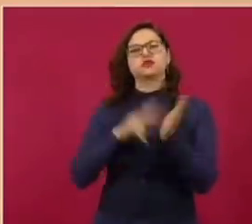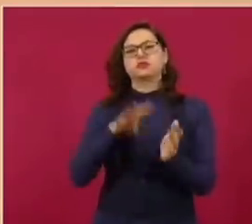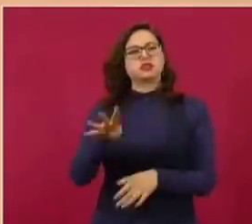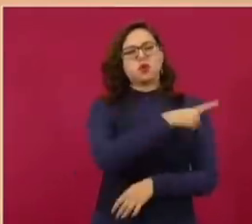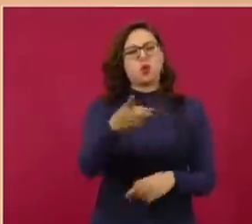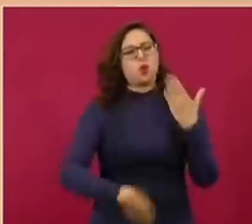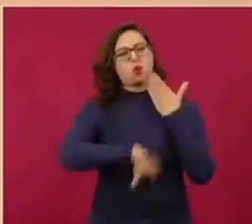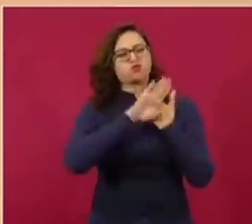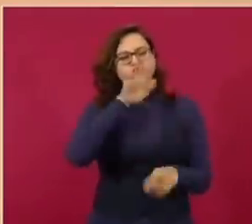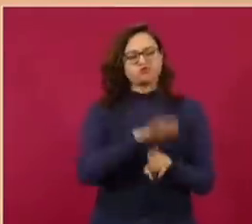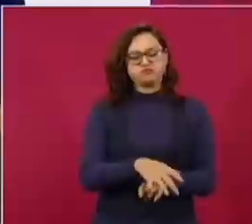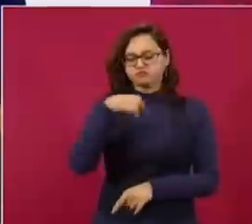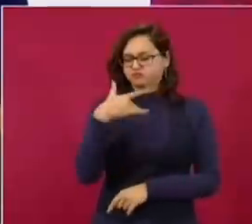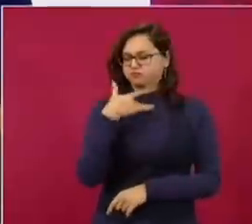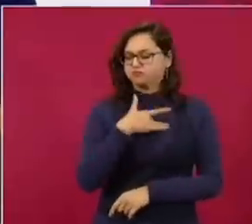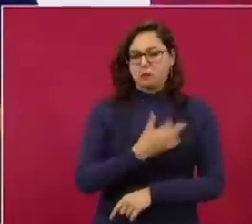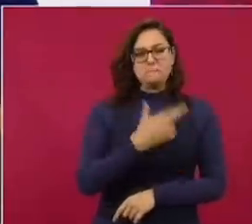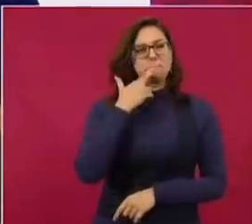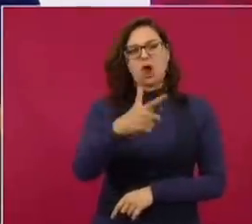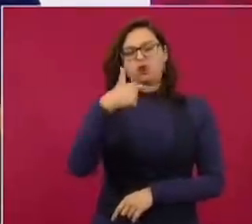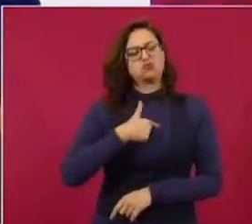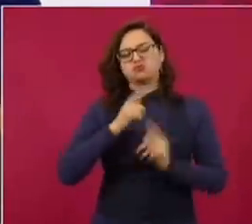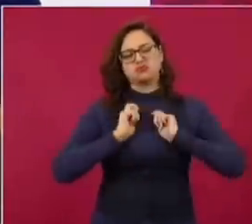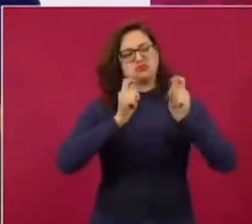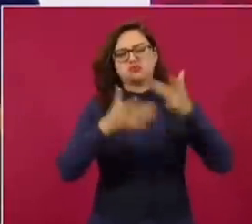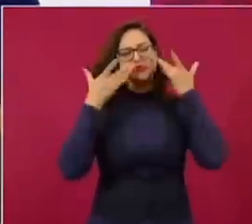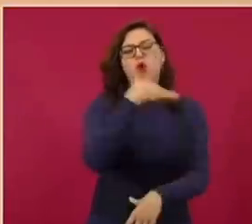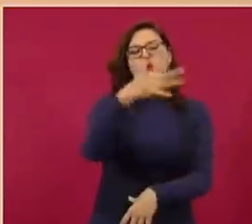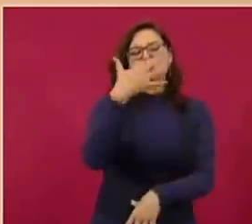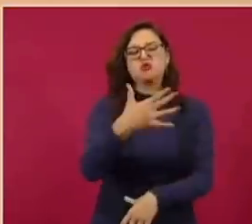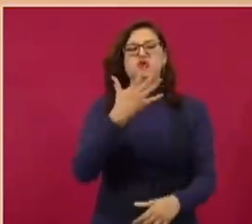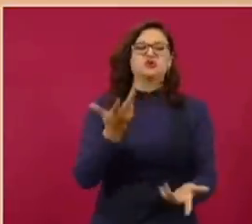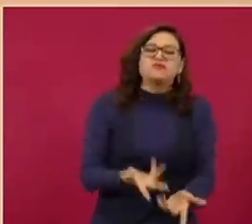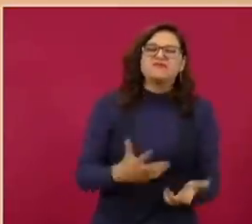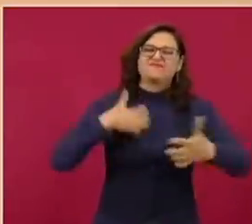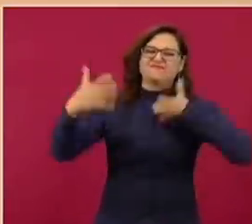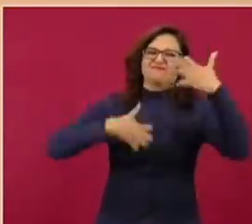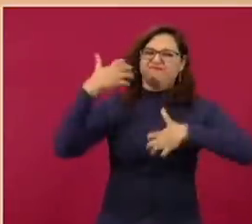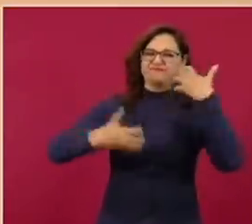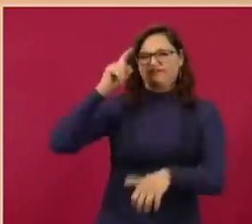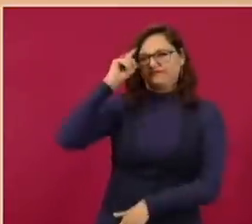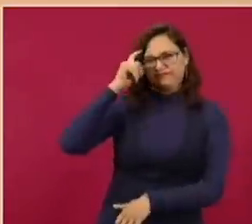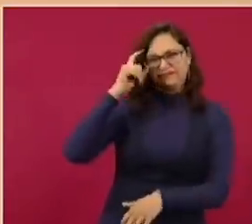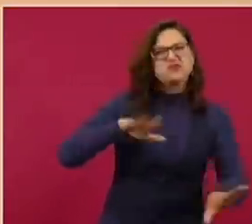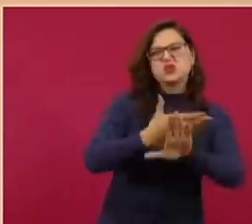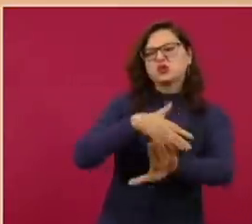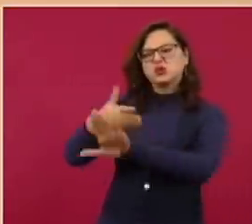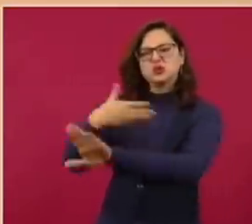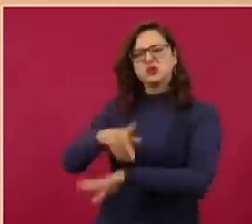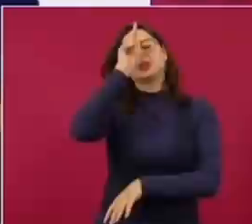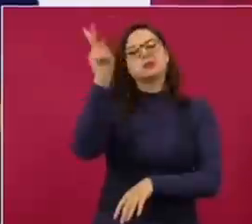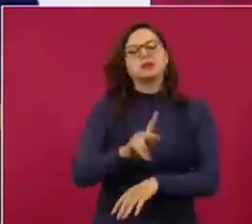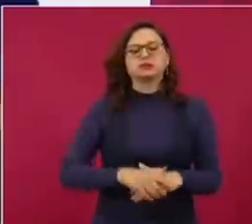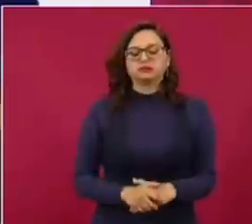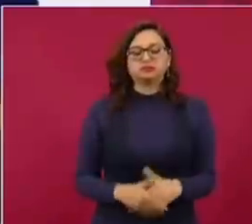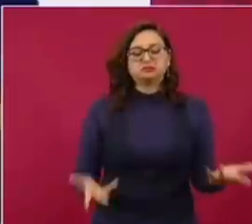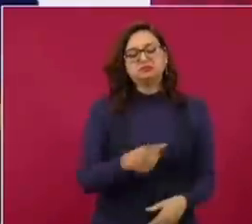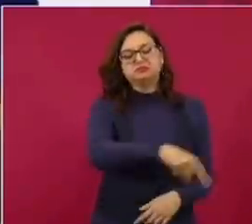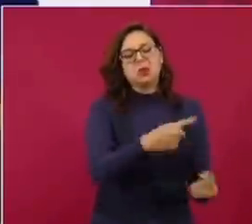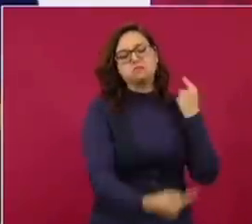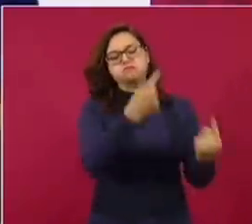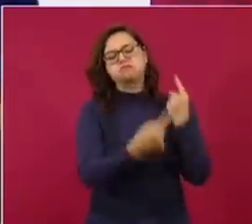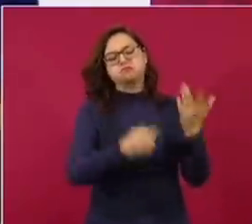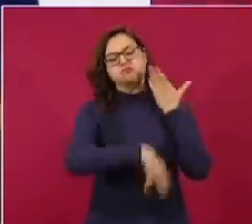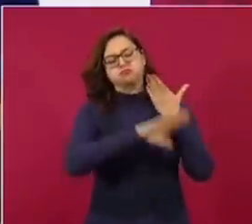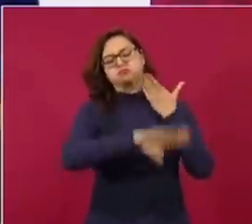preside es que yo dé un paso de costado, pongo a su disposición mi declinación al cargo que me ofreció. Permítame hacer un paréntesis. Sobre estas dolorosas acusaciones he reflexionado y callado durante meses.